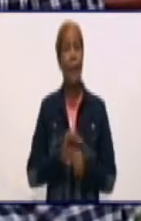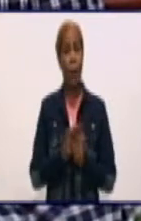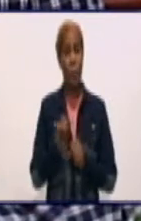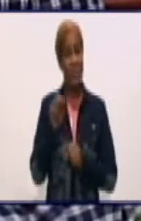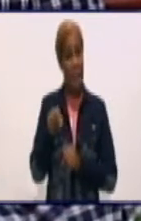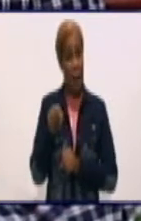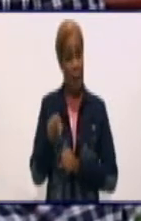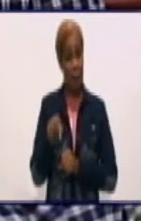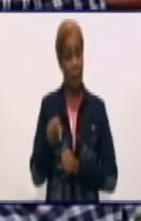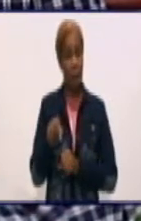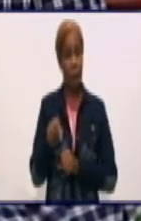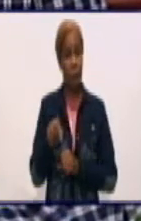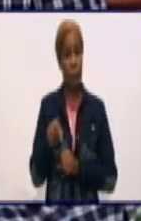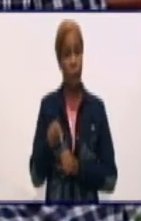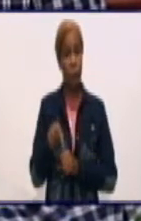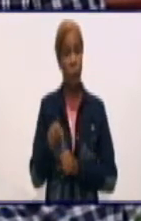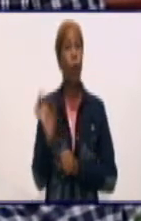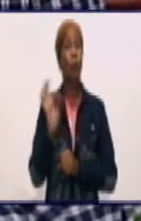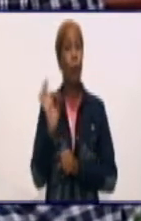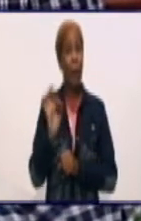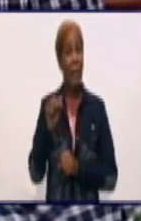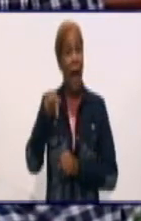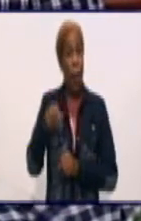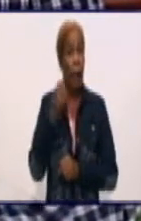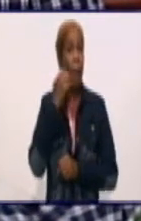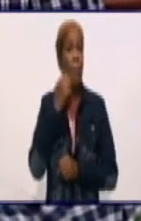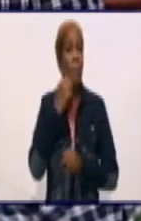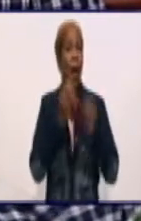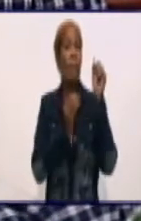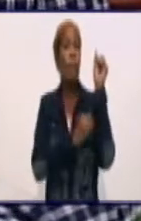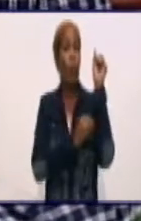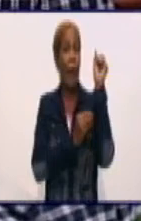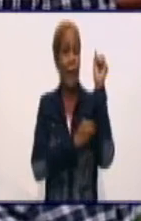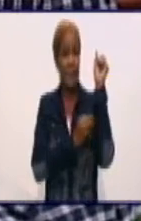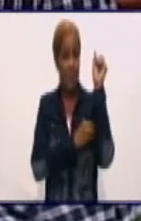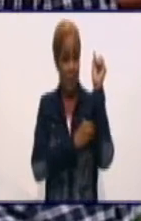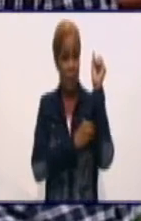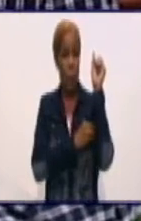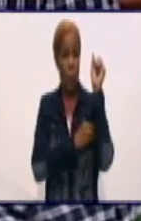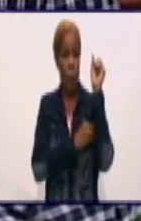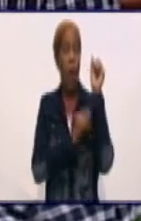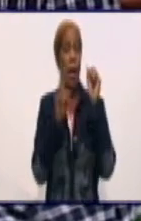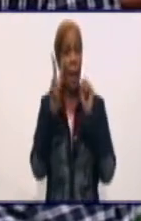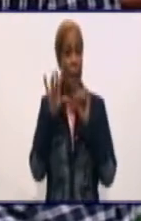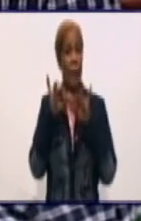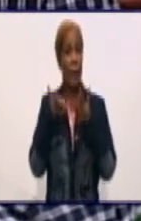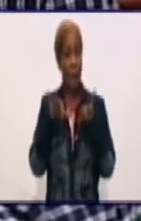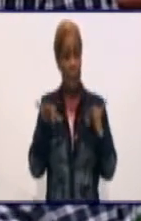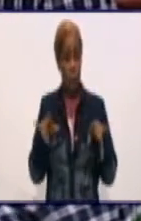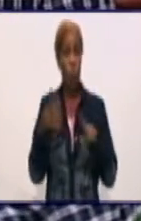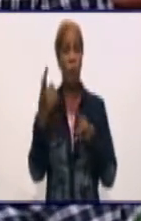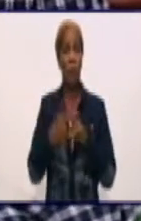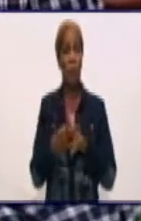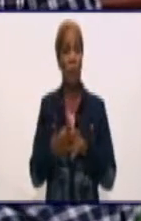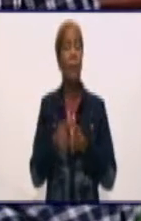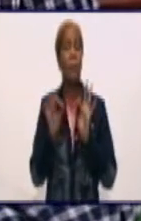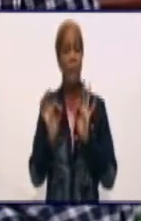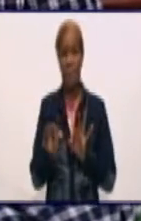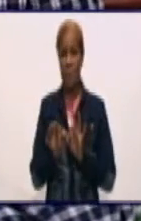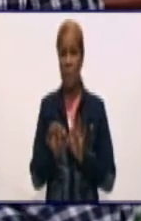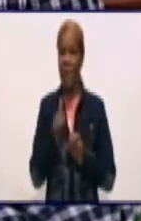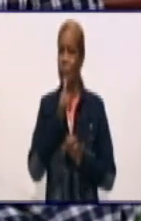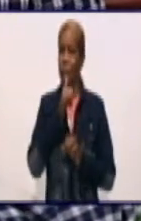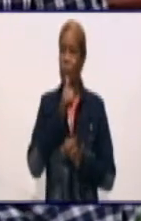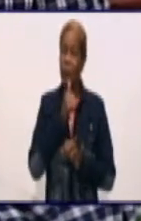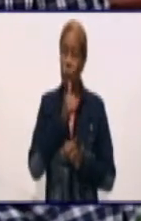ahí. Se ha fortalecido ese virus que ha mutado. Y sin dudas, los esfuerzos que hace el